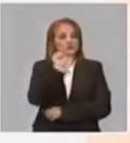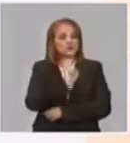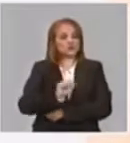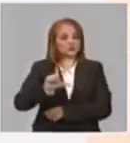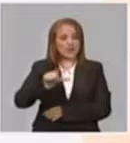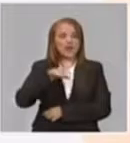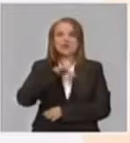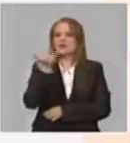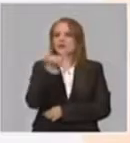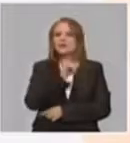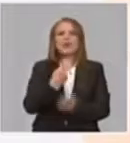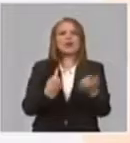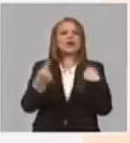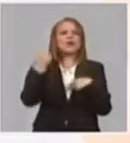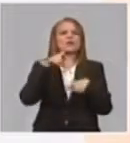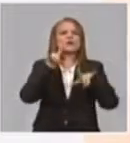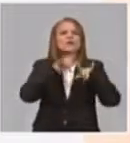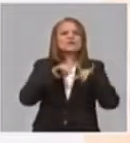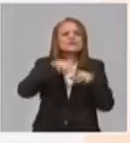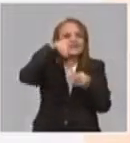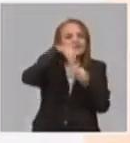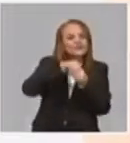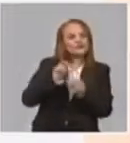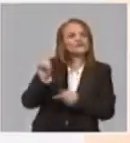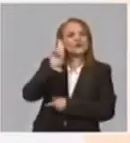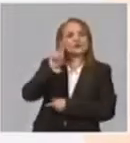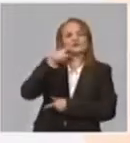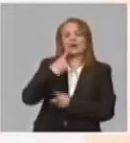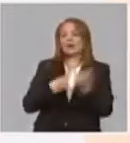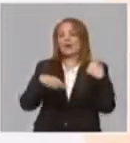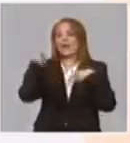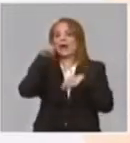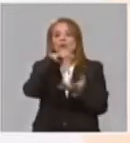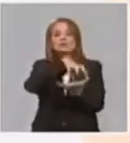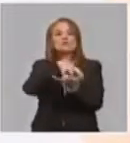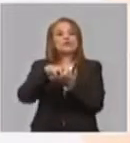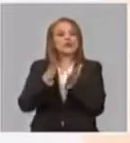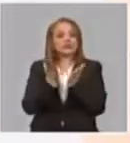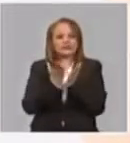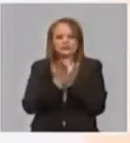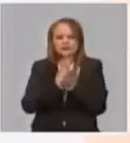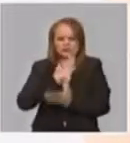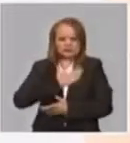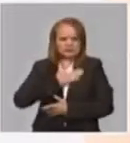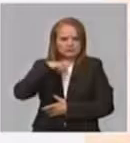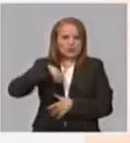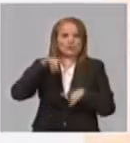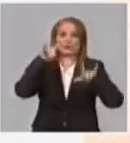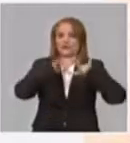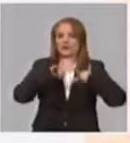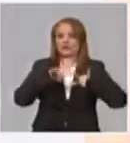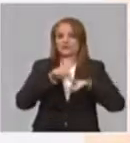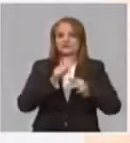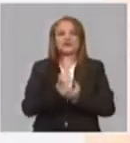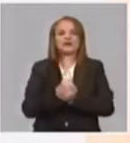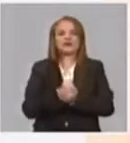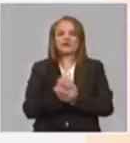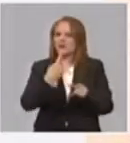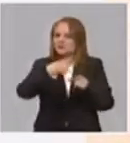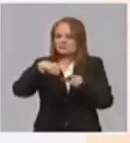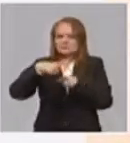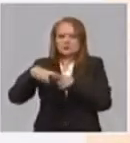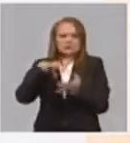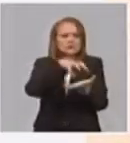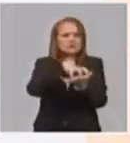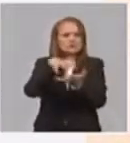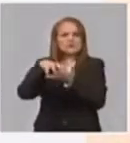en las universidades, centros de estudios en las universidades, y otras estructuras que agrupan a los científicos de